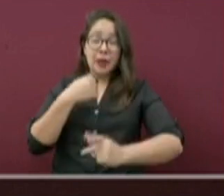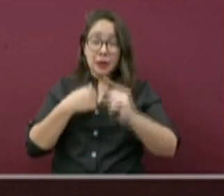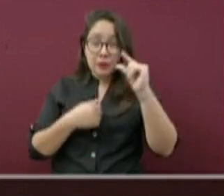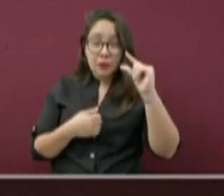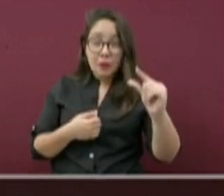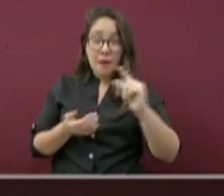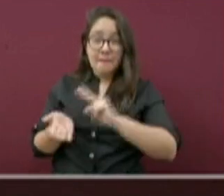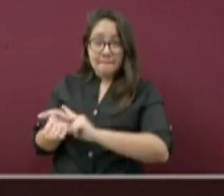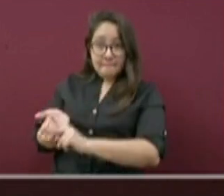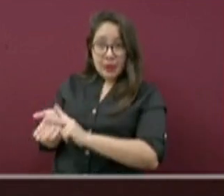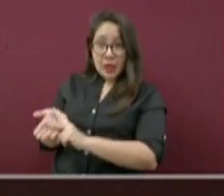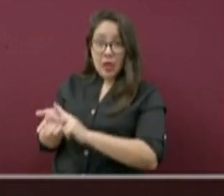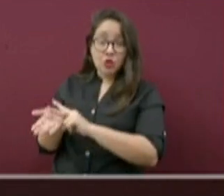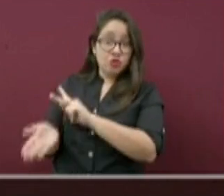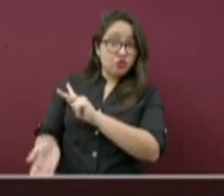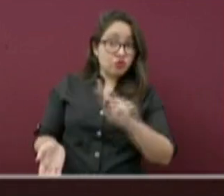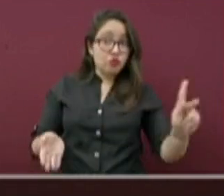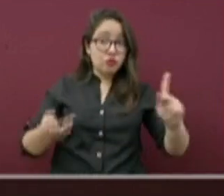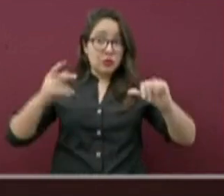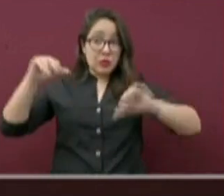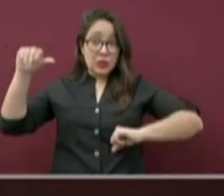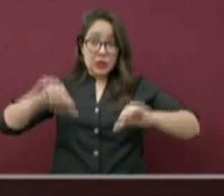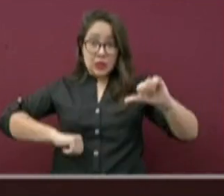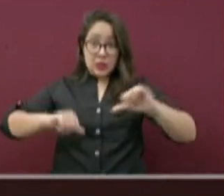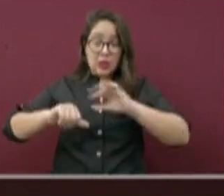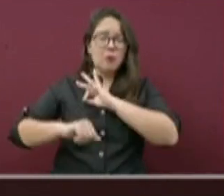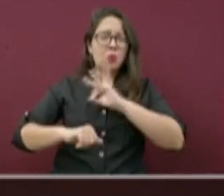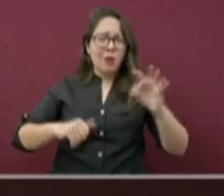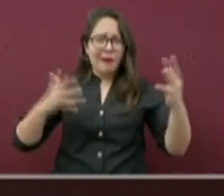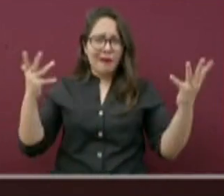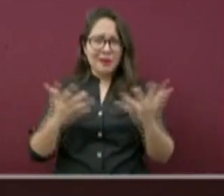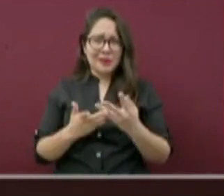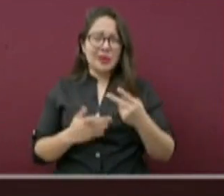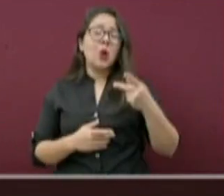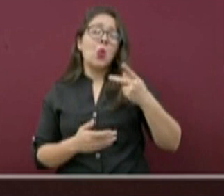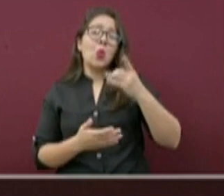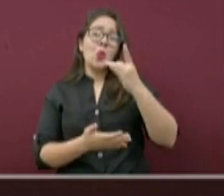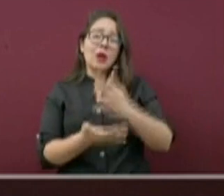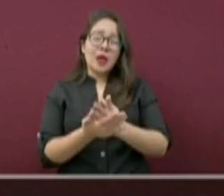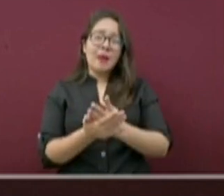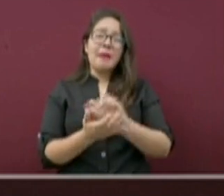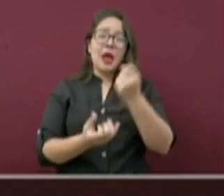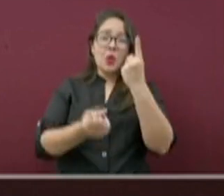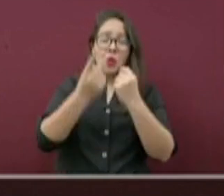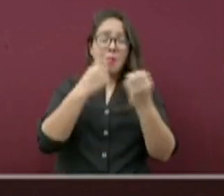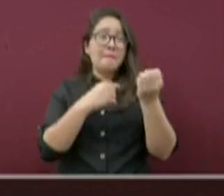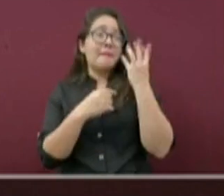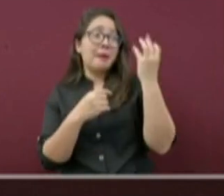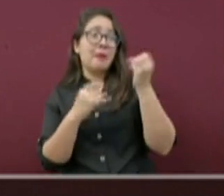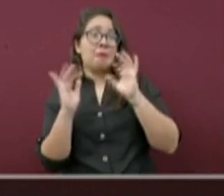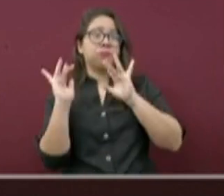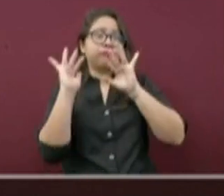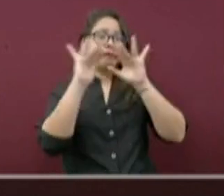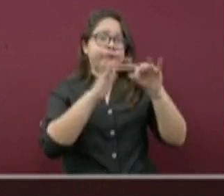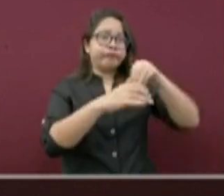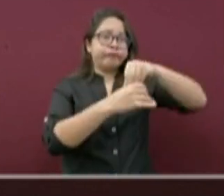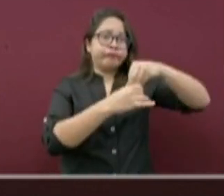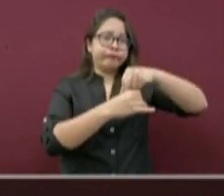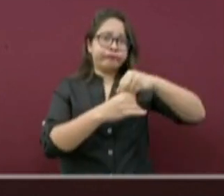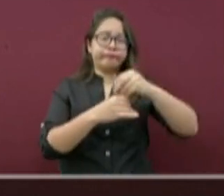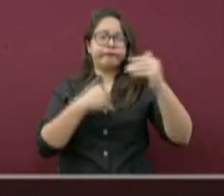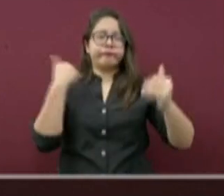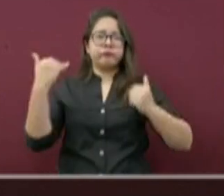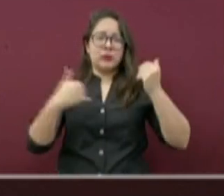bajo o verde, todas las actividades están permitidas. Solo en el caso de los eventos masivos y entretenimiento